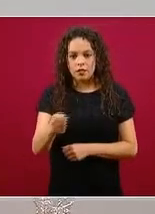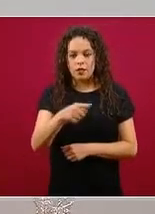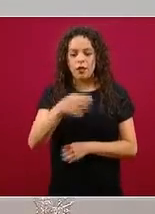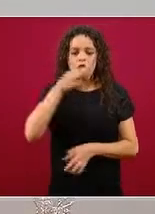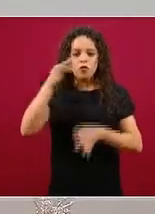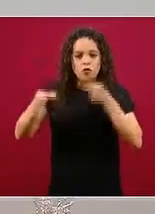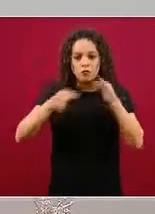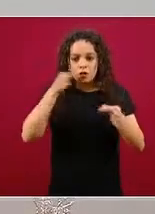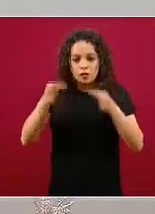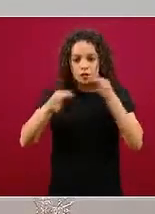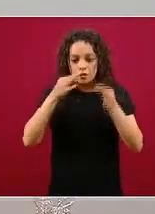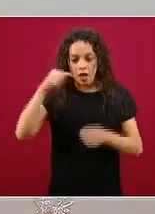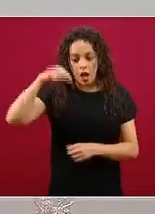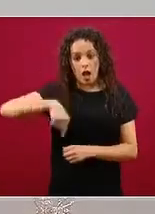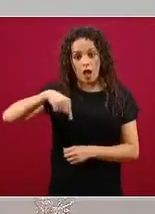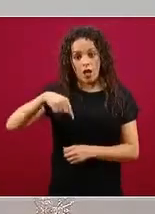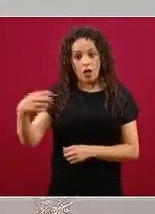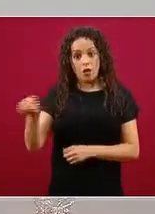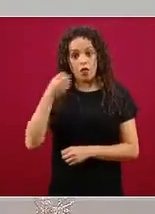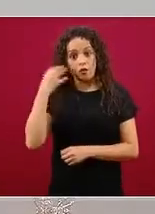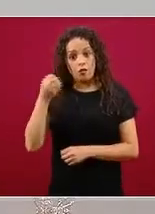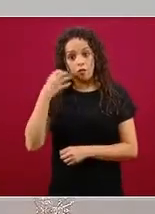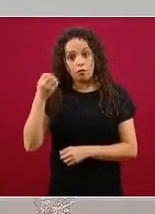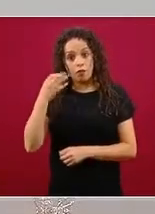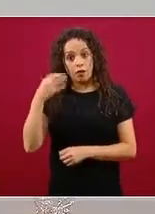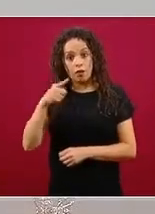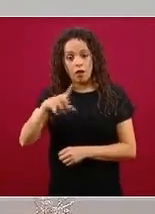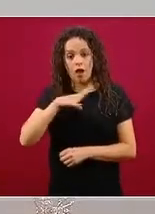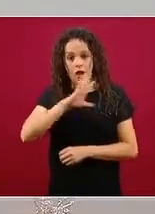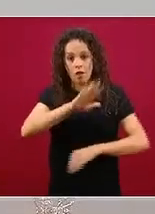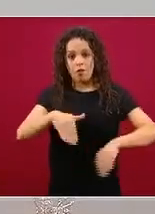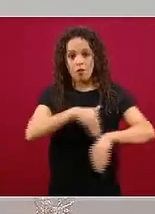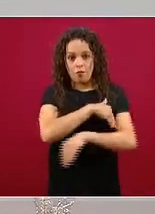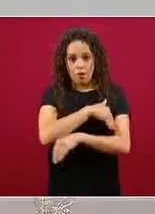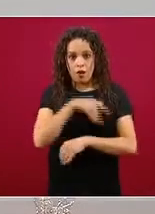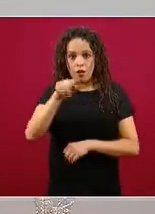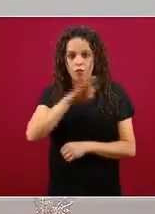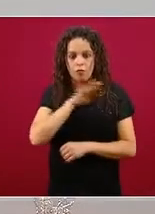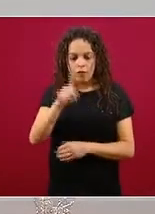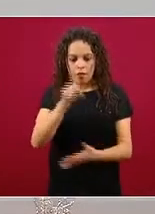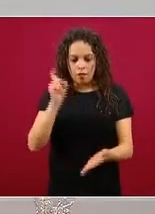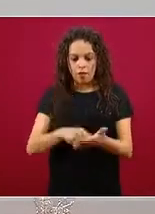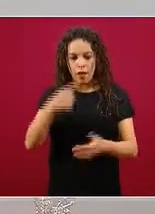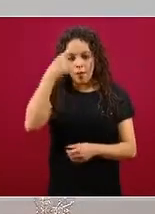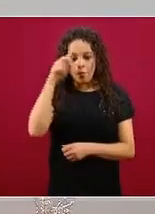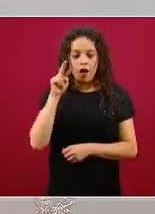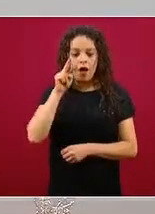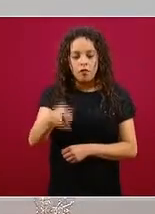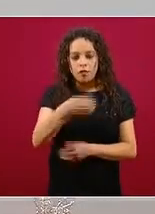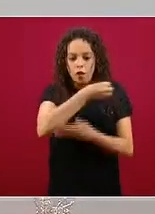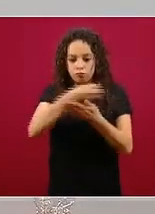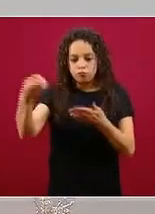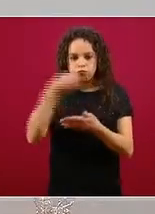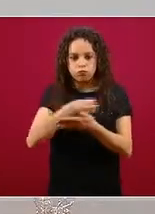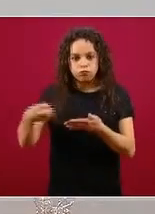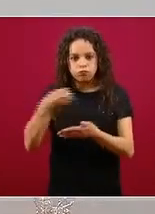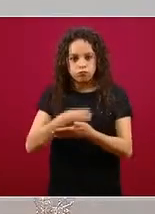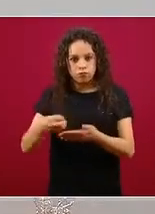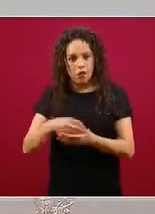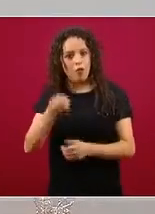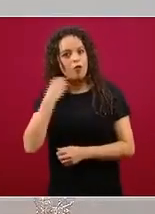conferencias de prensa grabadas, también están aquí, el acceso directo. Y esta